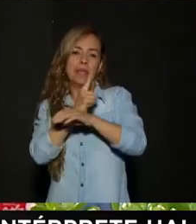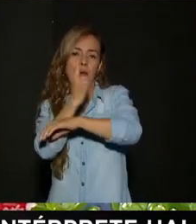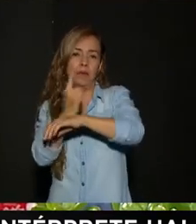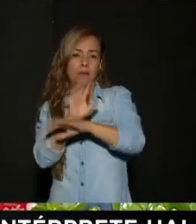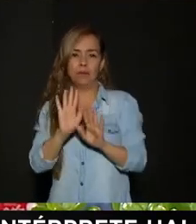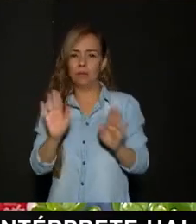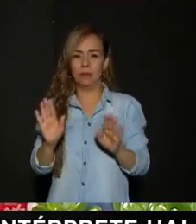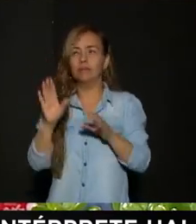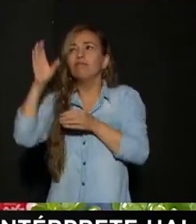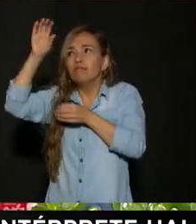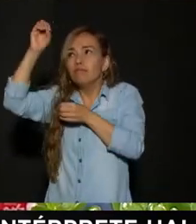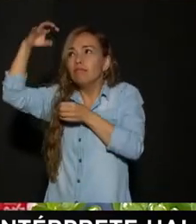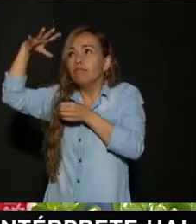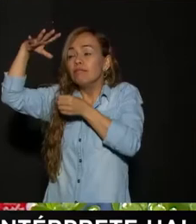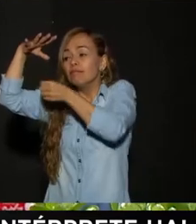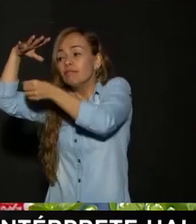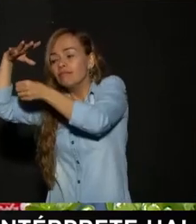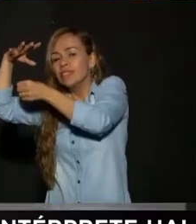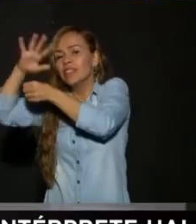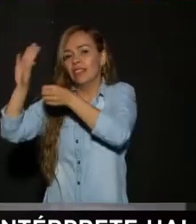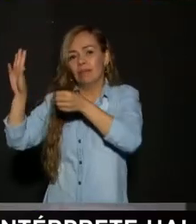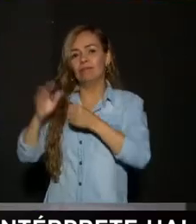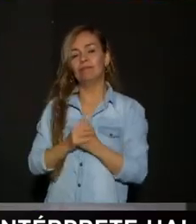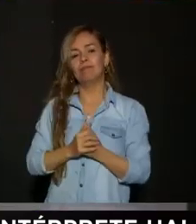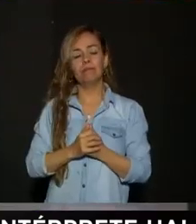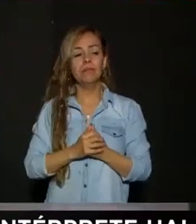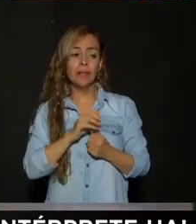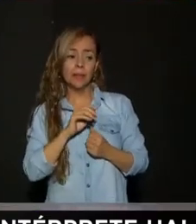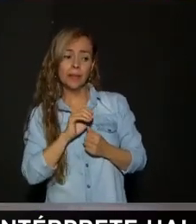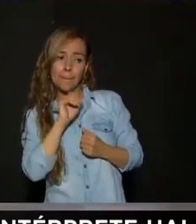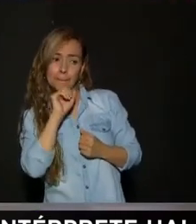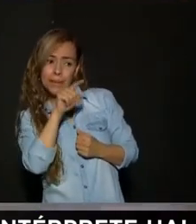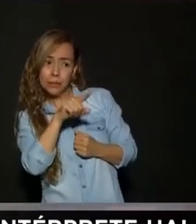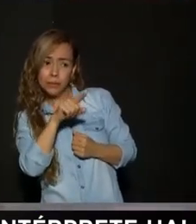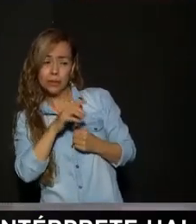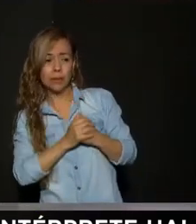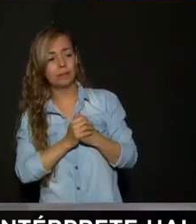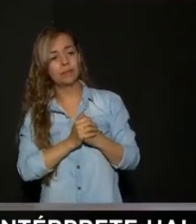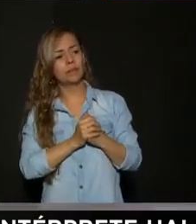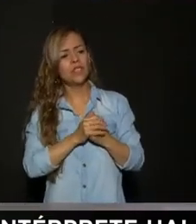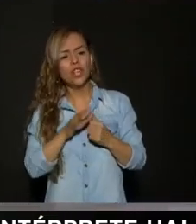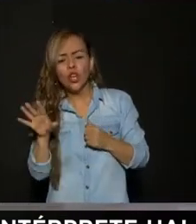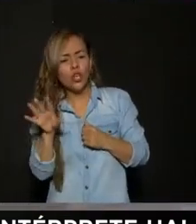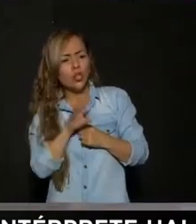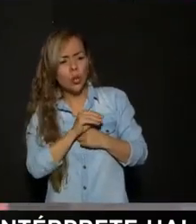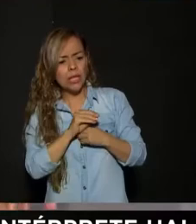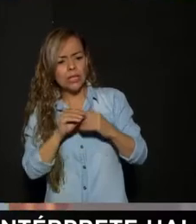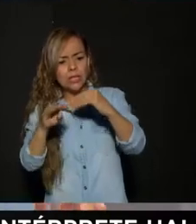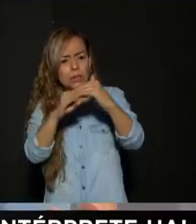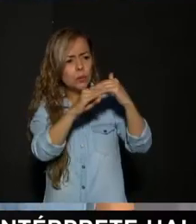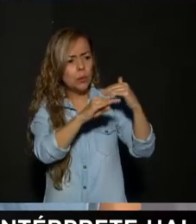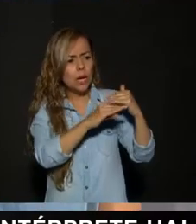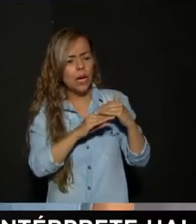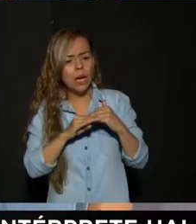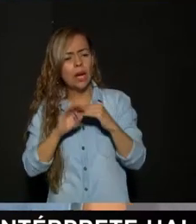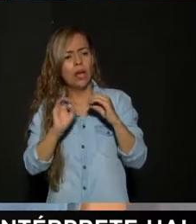ese Ese proceso Bueno Daisy Ya para finalizar Todas alcanzan El mismo tamaño ¿Crecen igual? ¿O hay algunas Que solamente